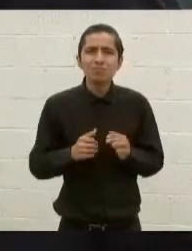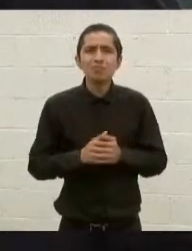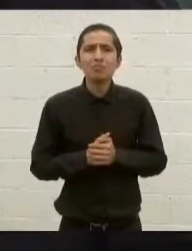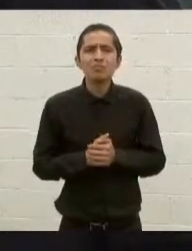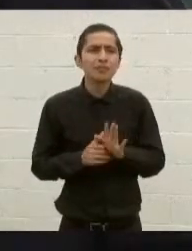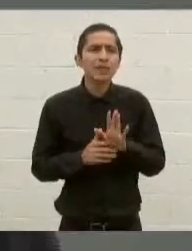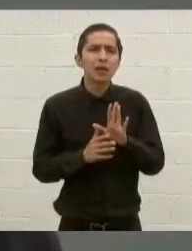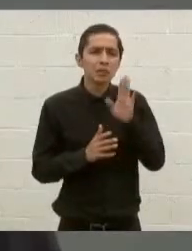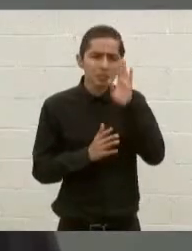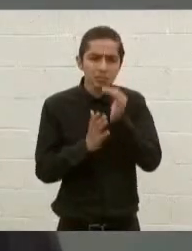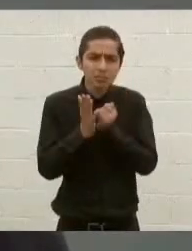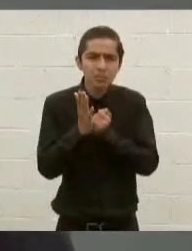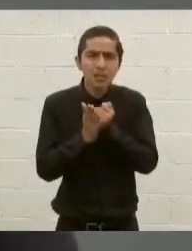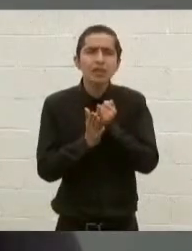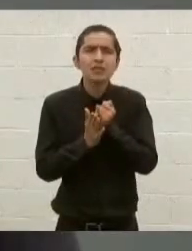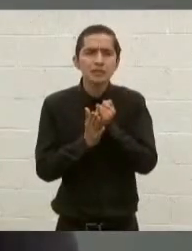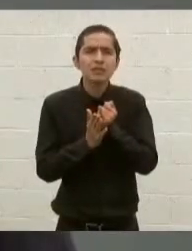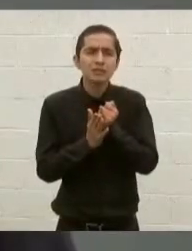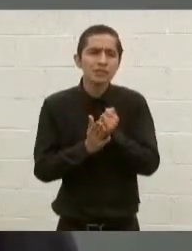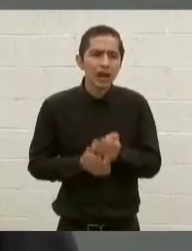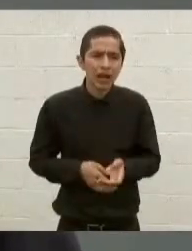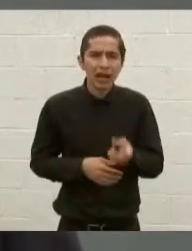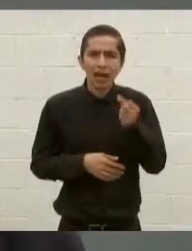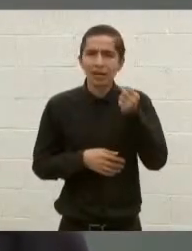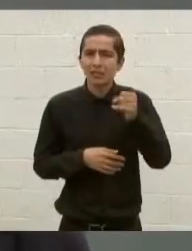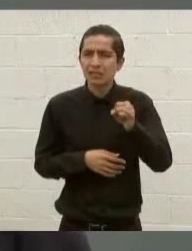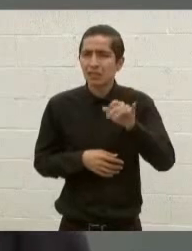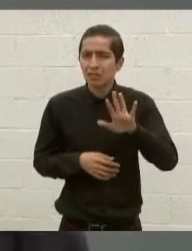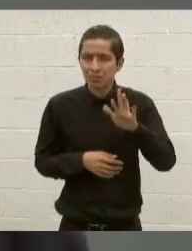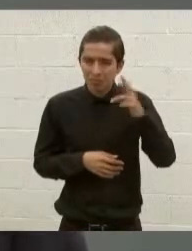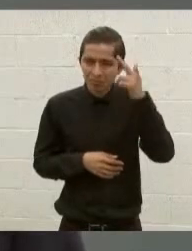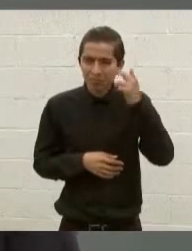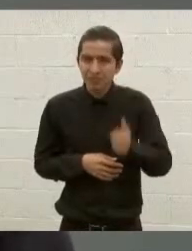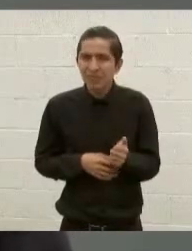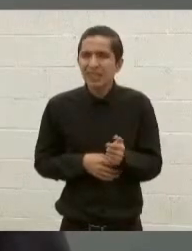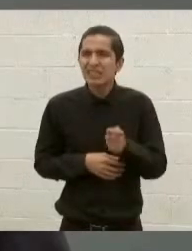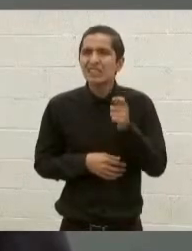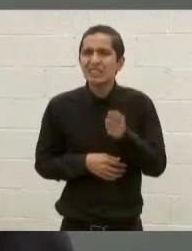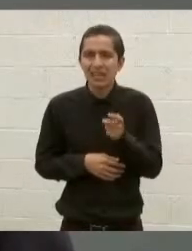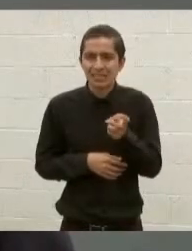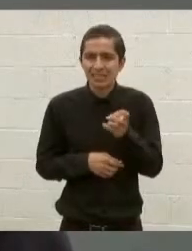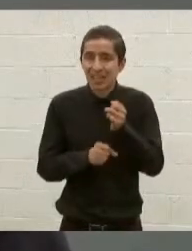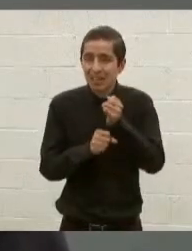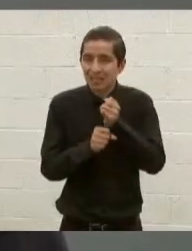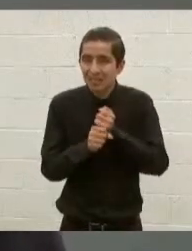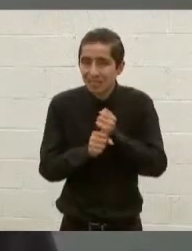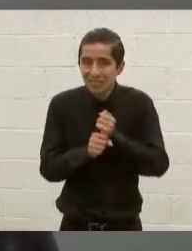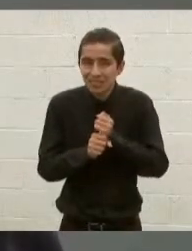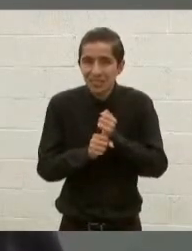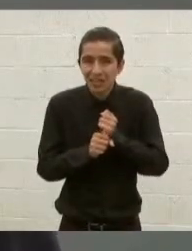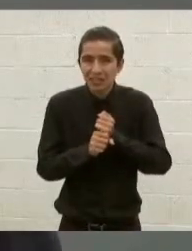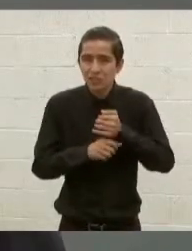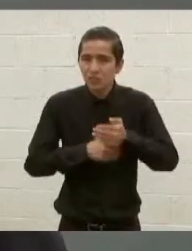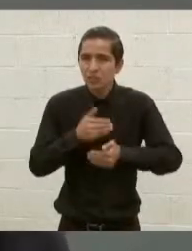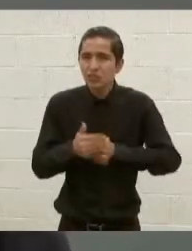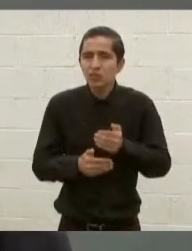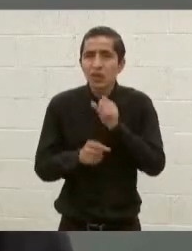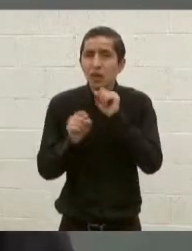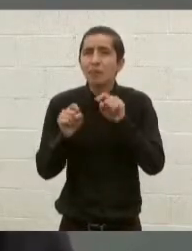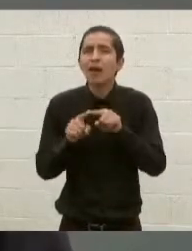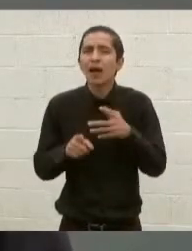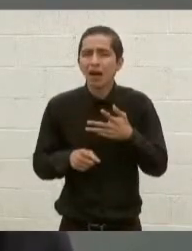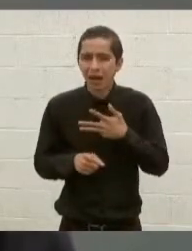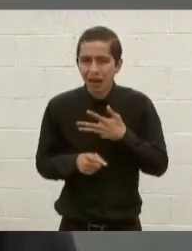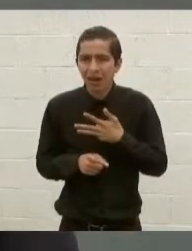decisiones. Así es que estamos ciertos de que en esta investigación estará también,